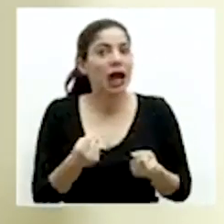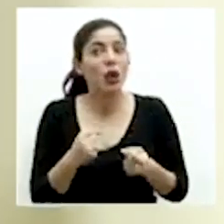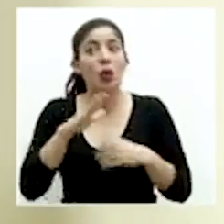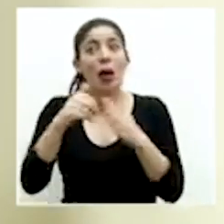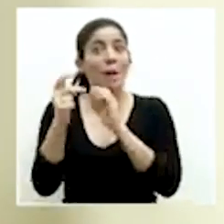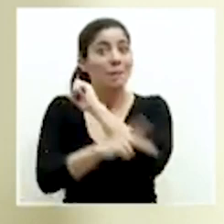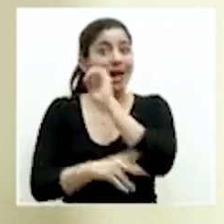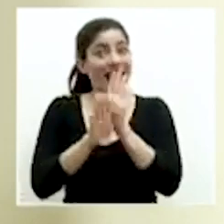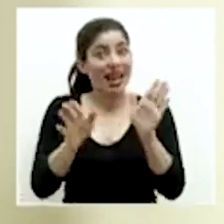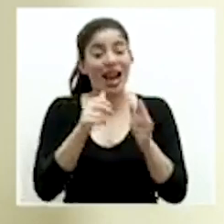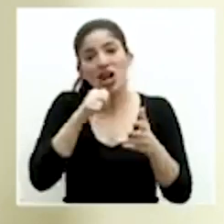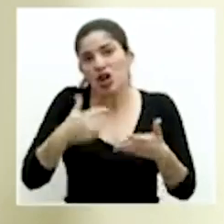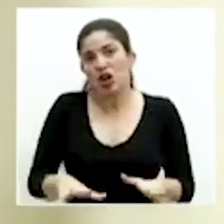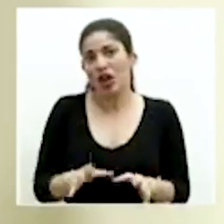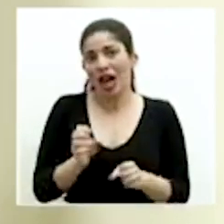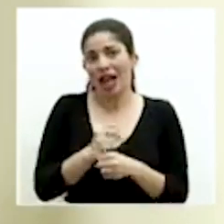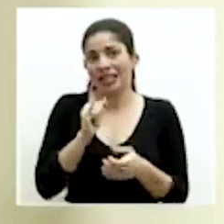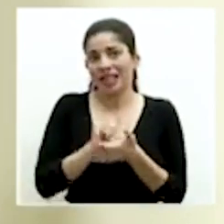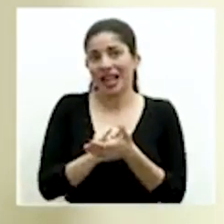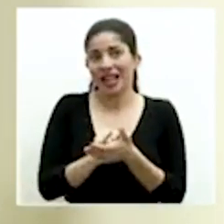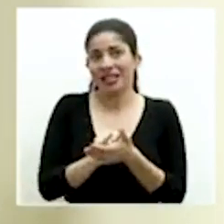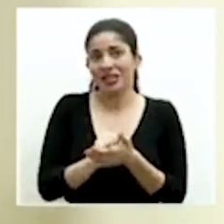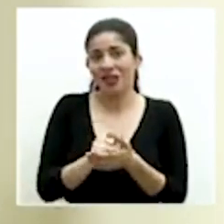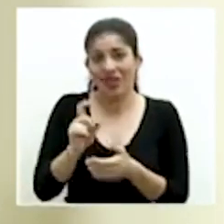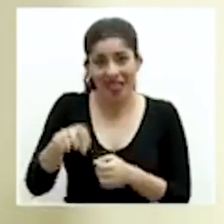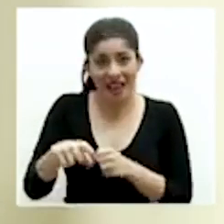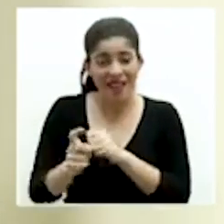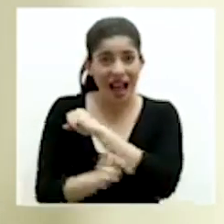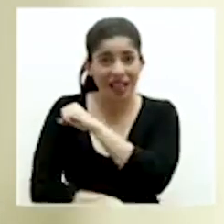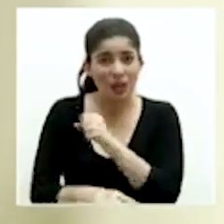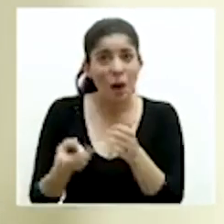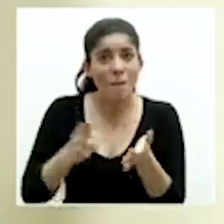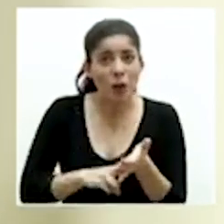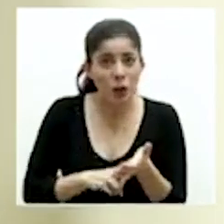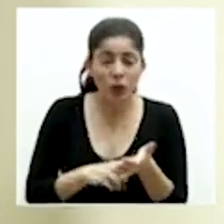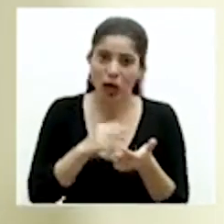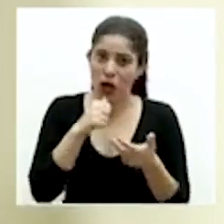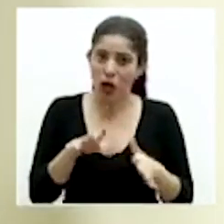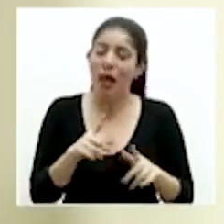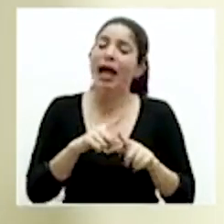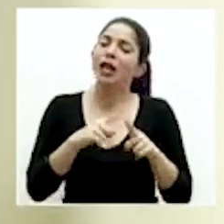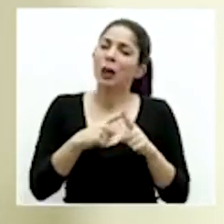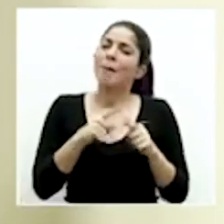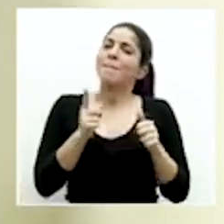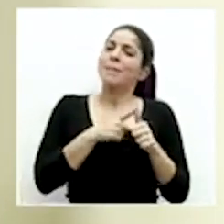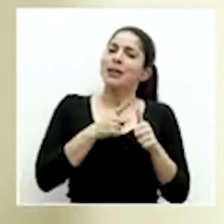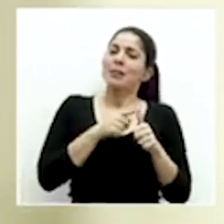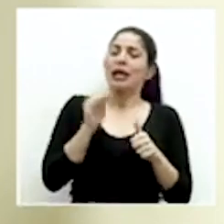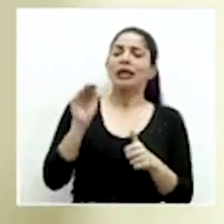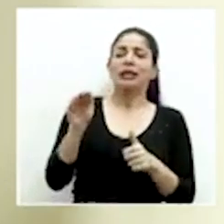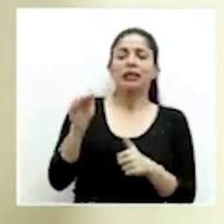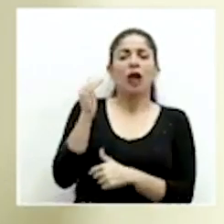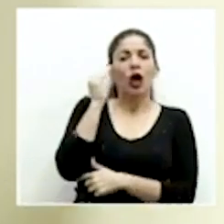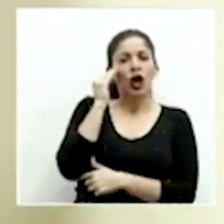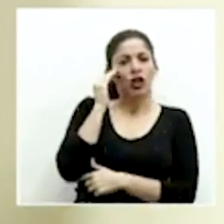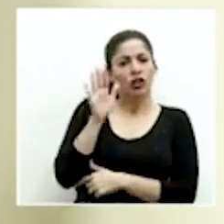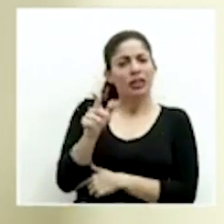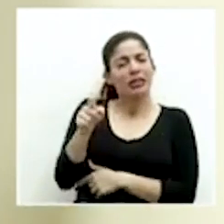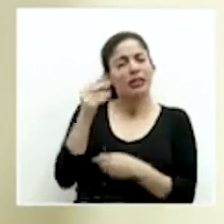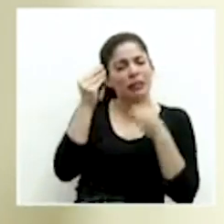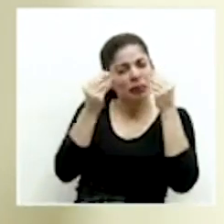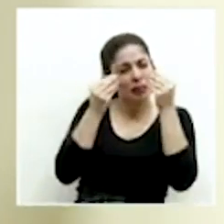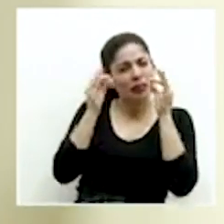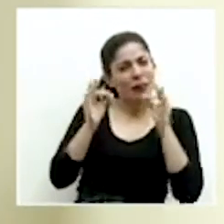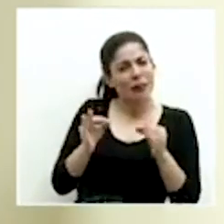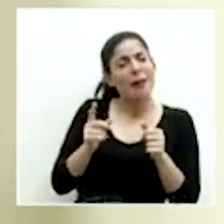el país en general, tener que llegar a hacer ese tipo de multas. Y por eso llamo primero a la conciencia. Por eso llamo primero al raciocinio. Por